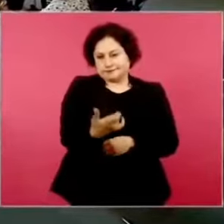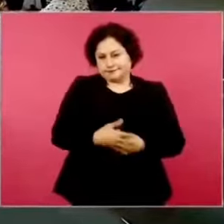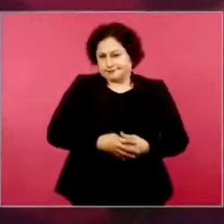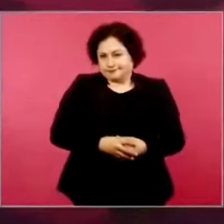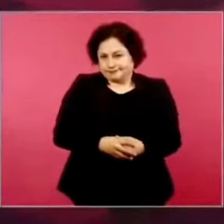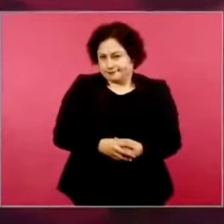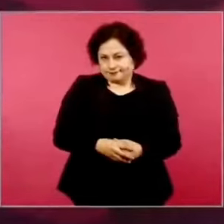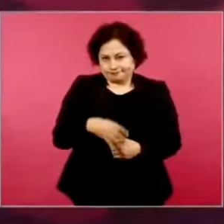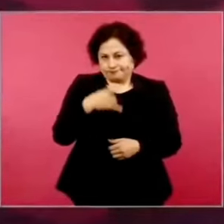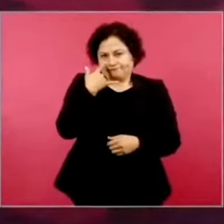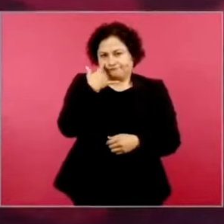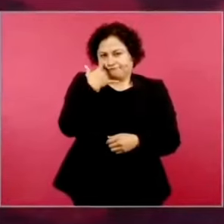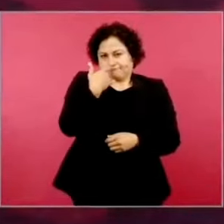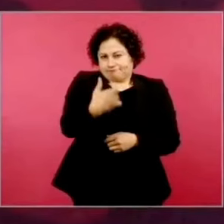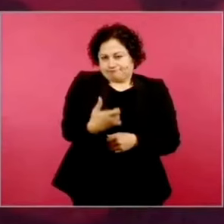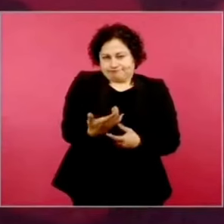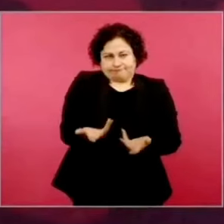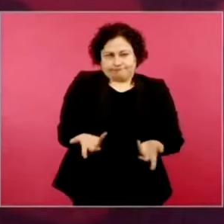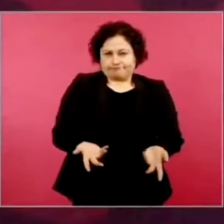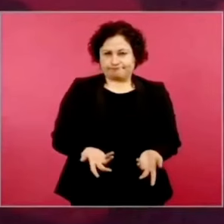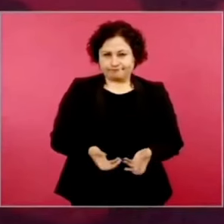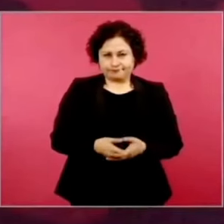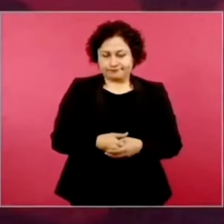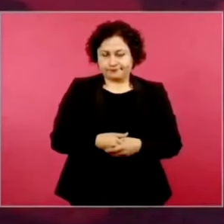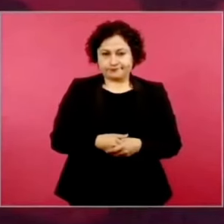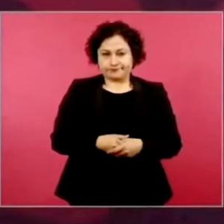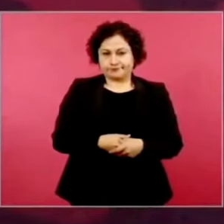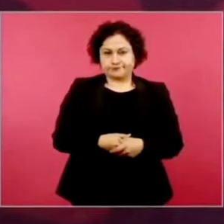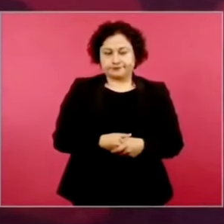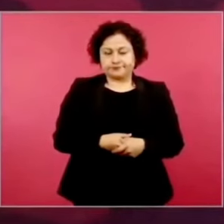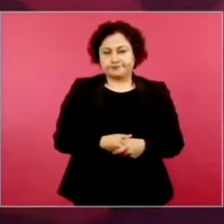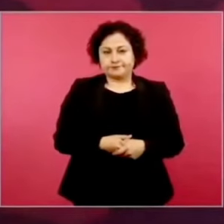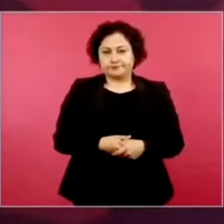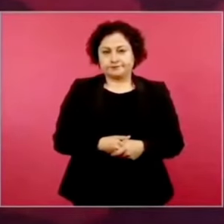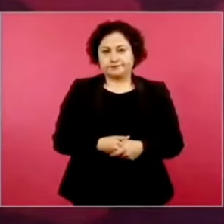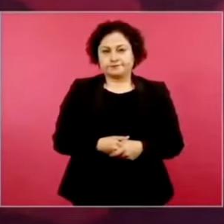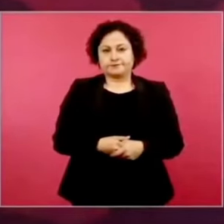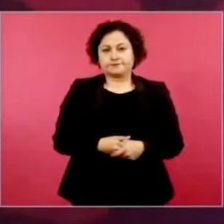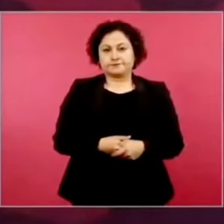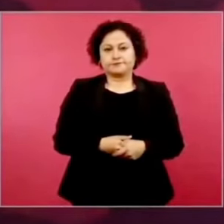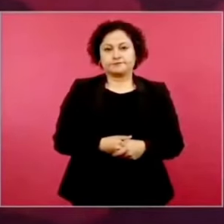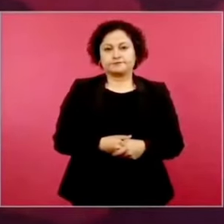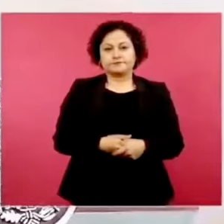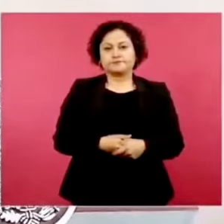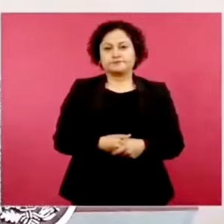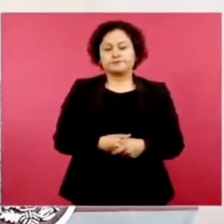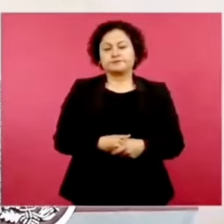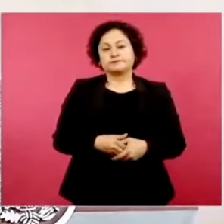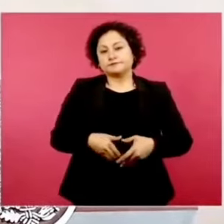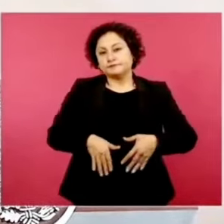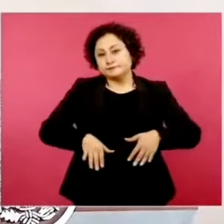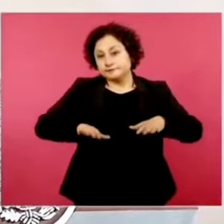muy extraño. O sea, para como son ellos,